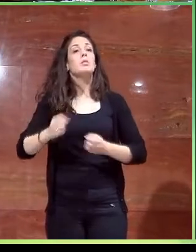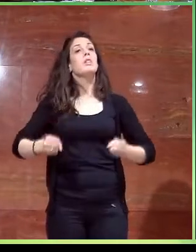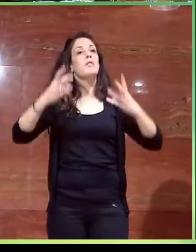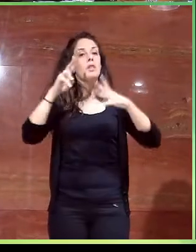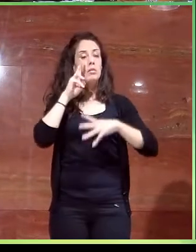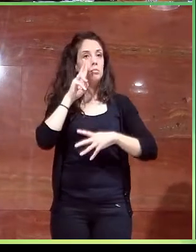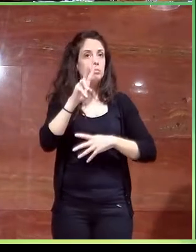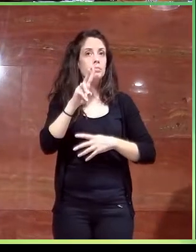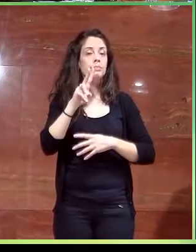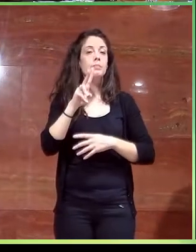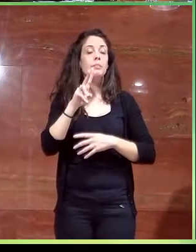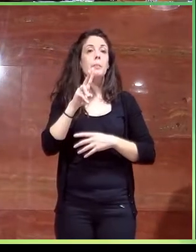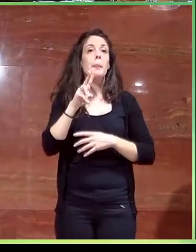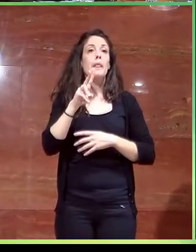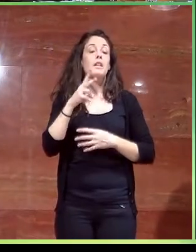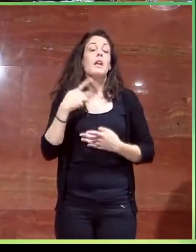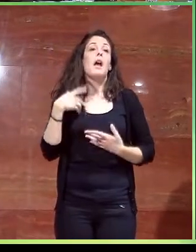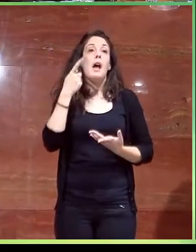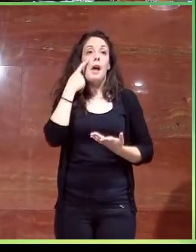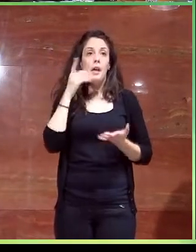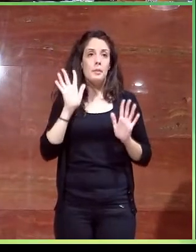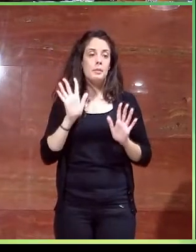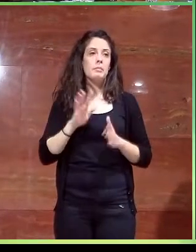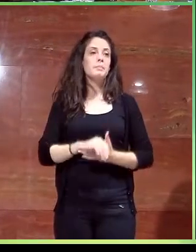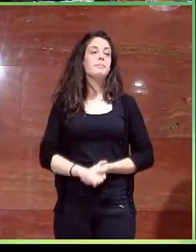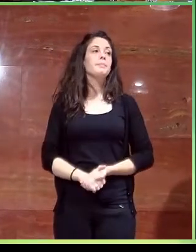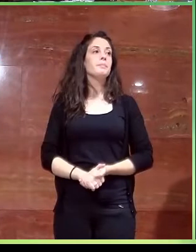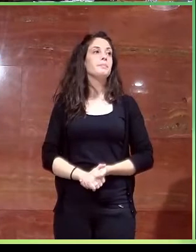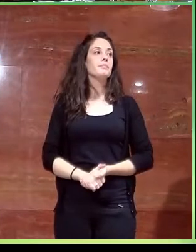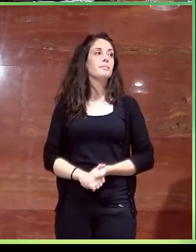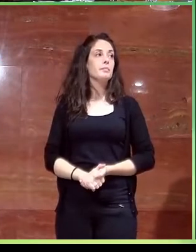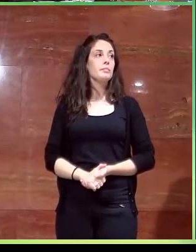se ha podido hacer. Pero, bueno, veremos a ver hasta dónde lo hemos conseguido.